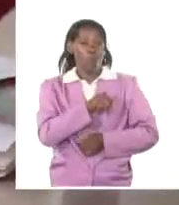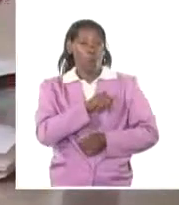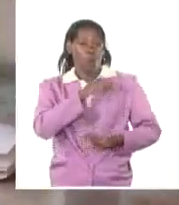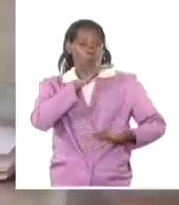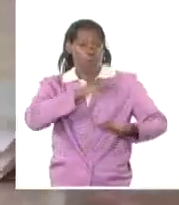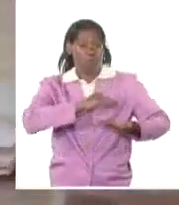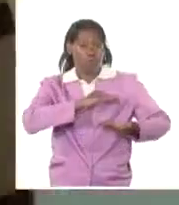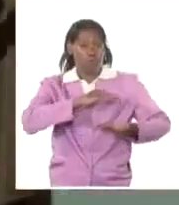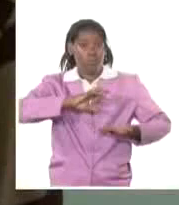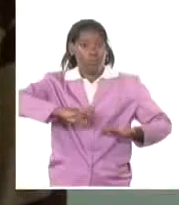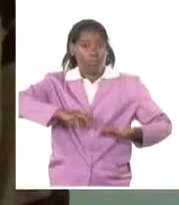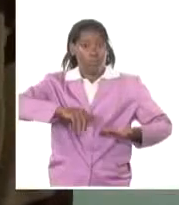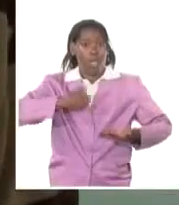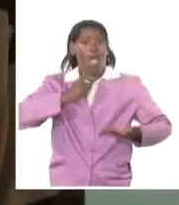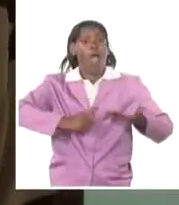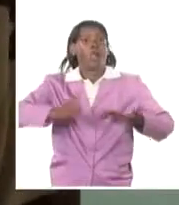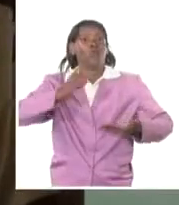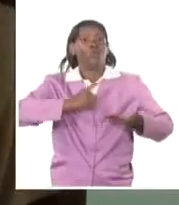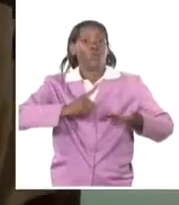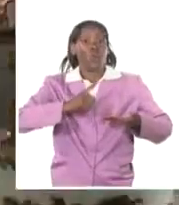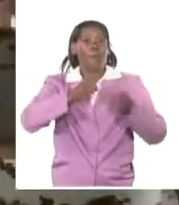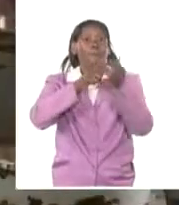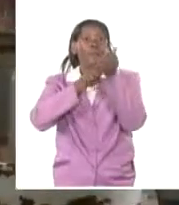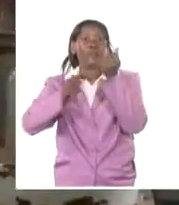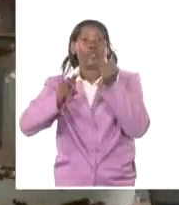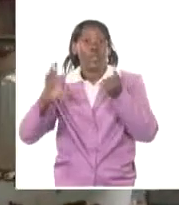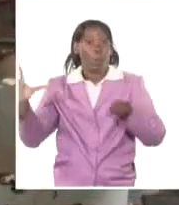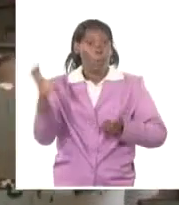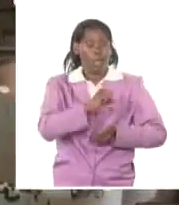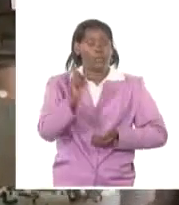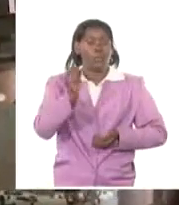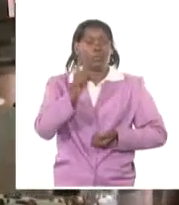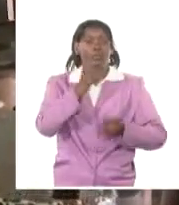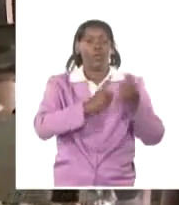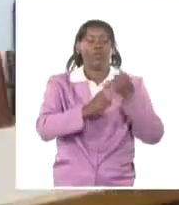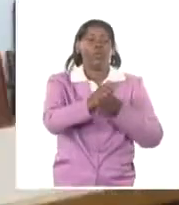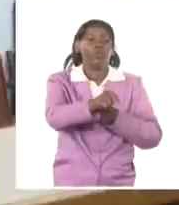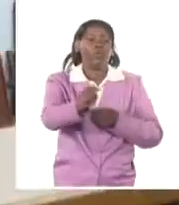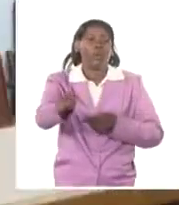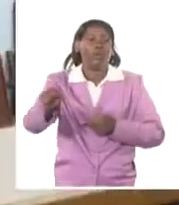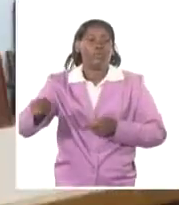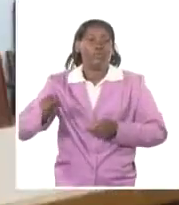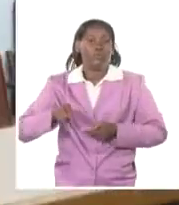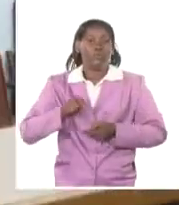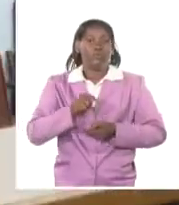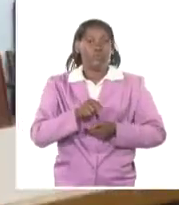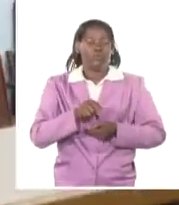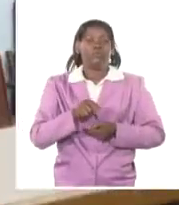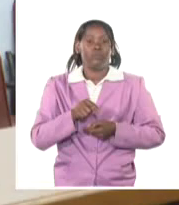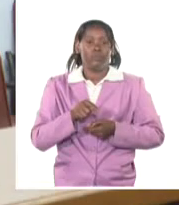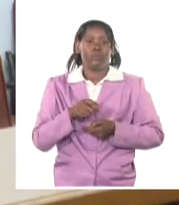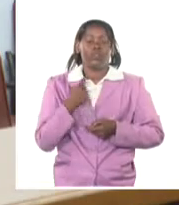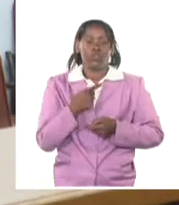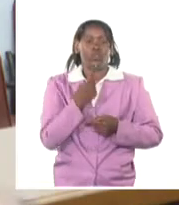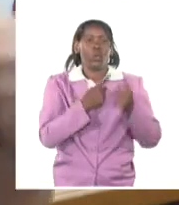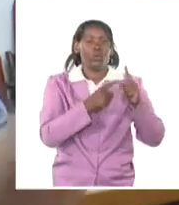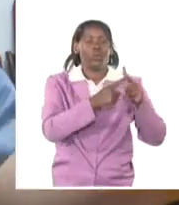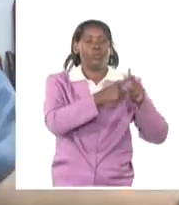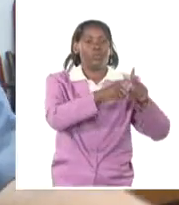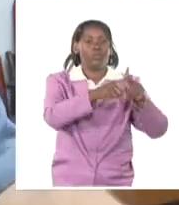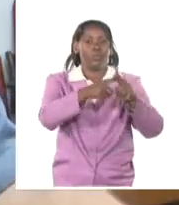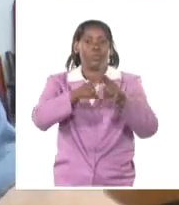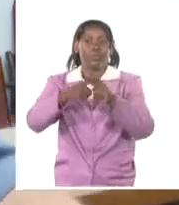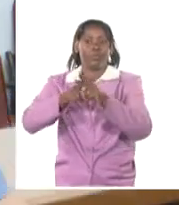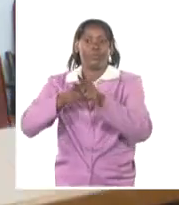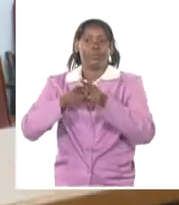algunas provincias. Con los centros vitales resueltos y va a